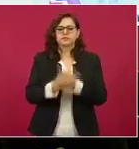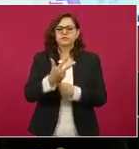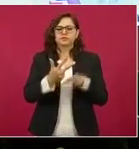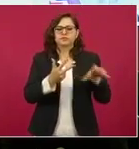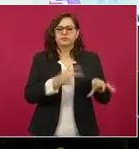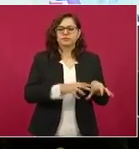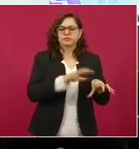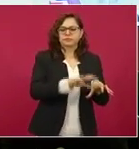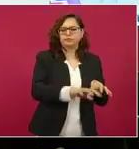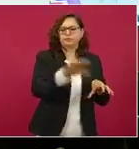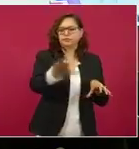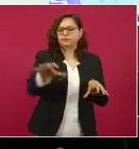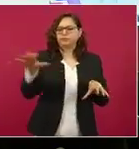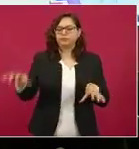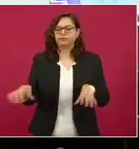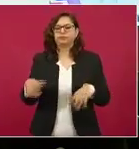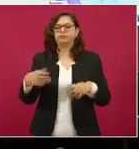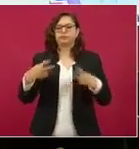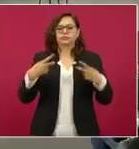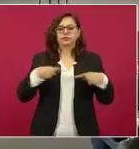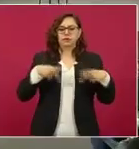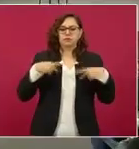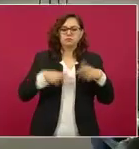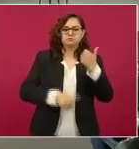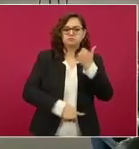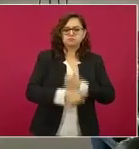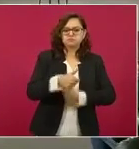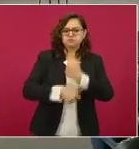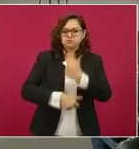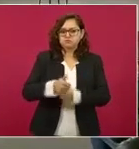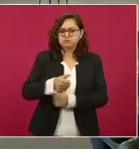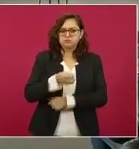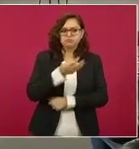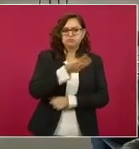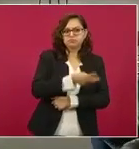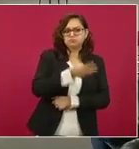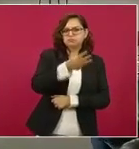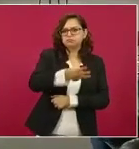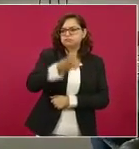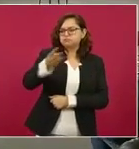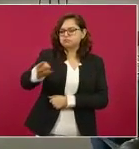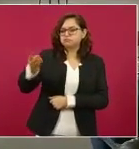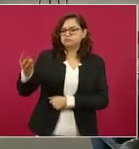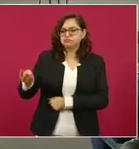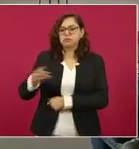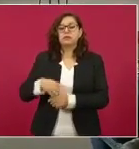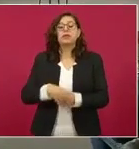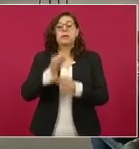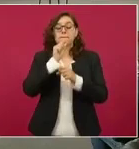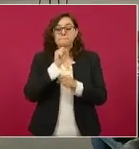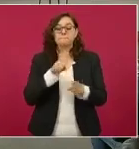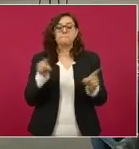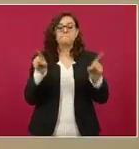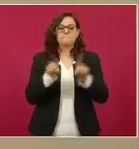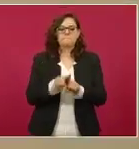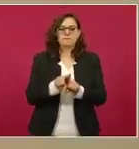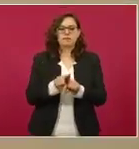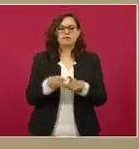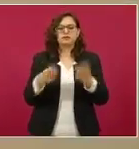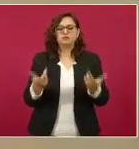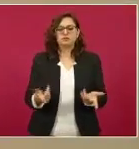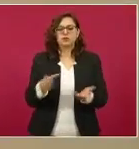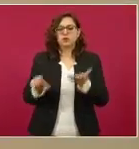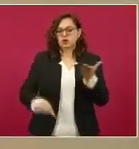competidores. Y un elemento importante es que, por primera vez, el Centro Federal de Conciliación y